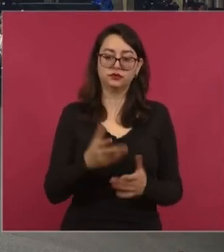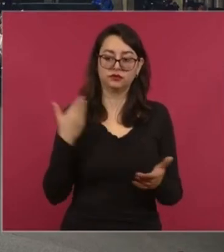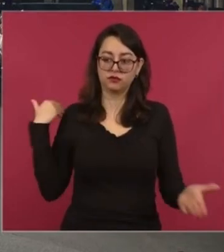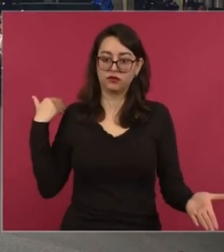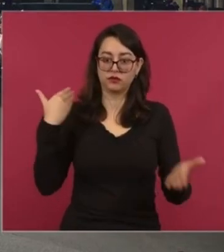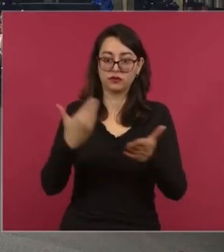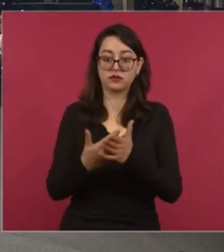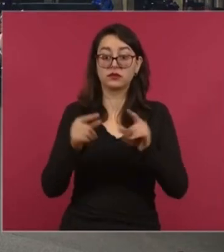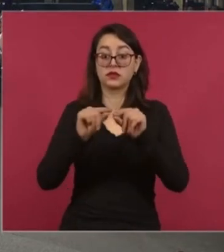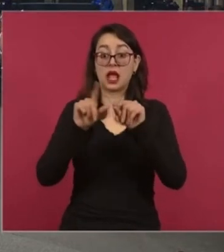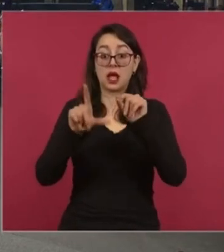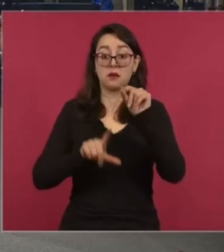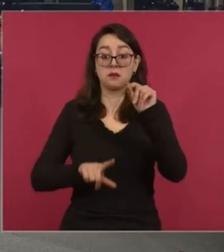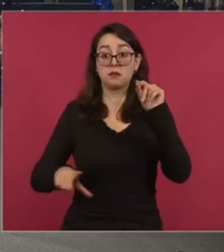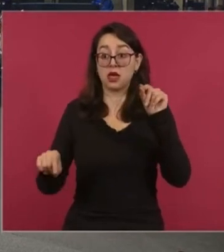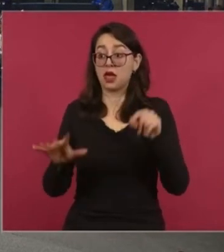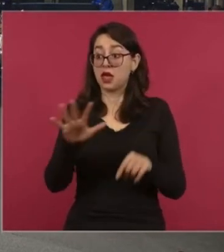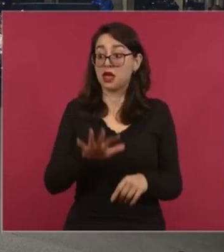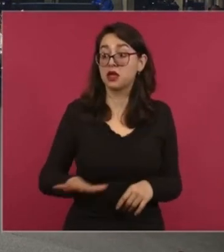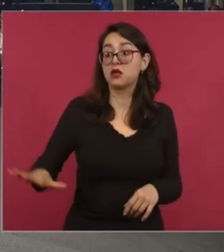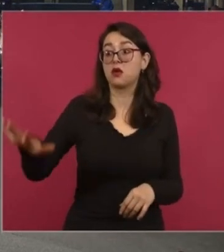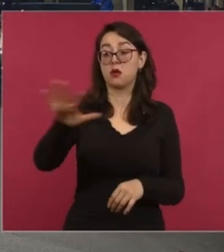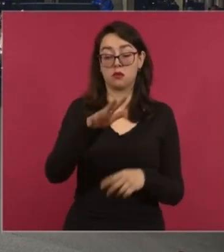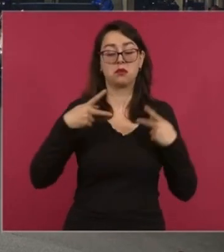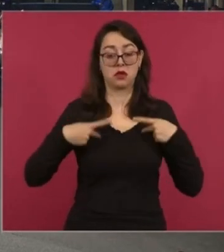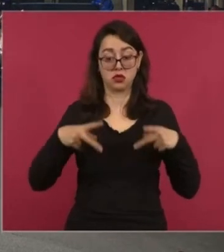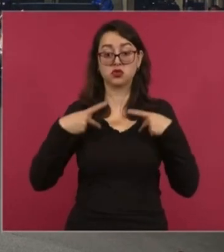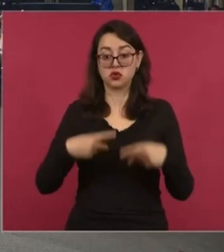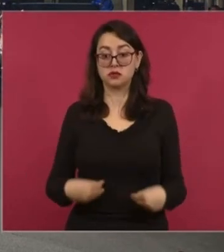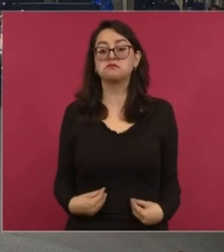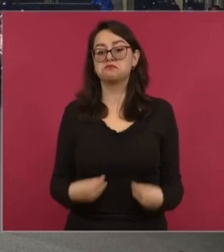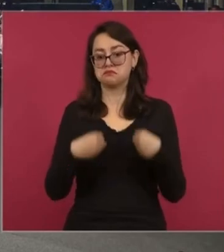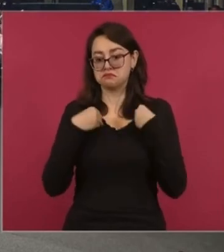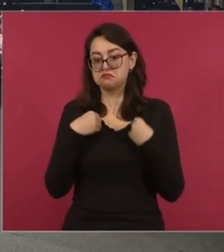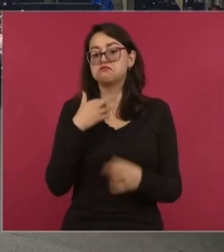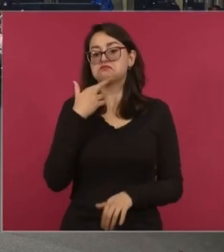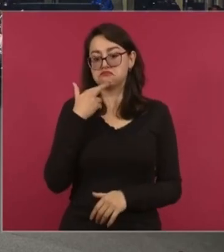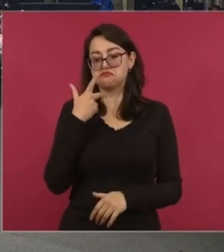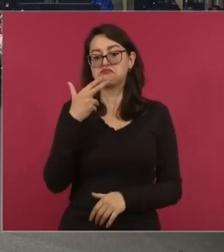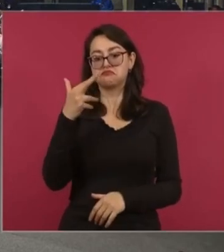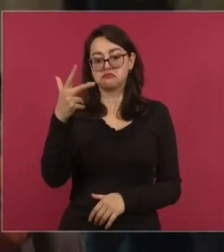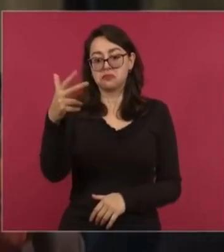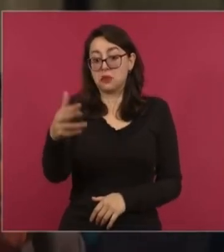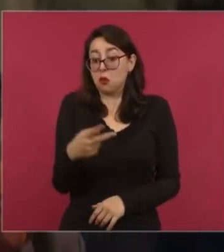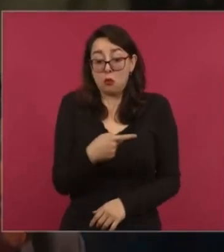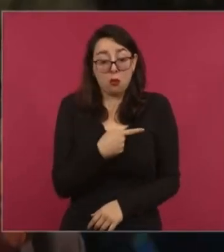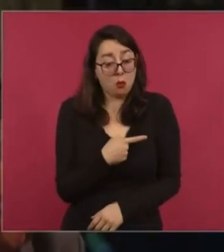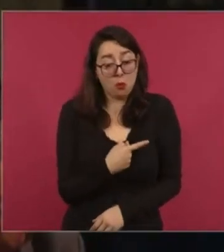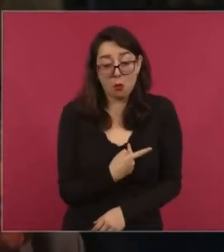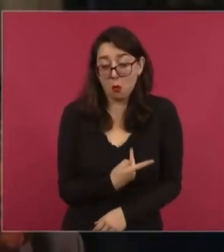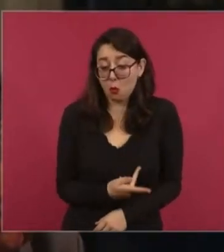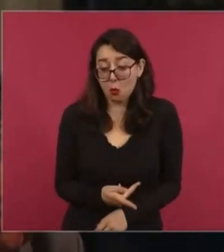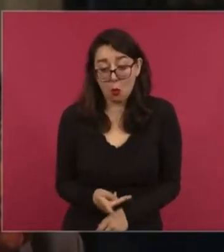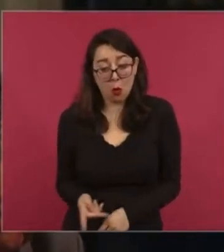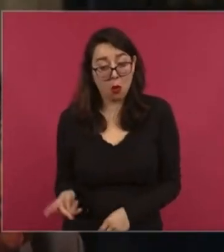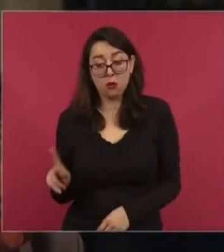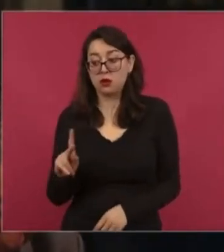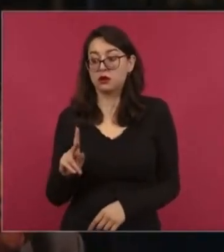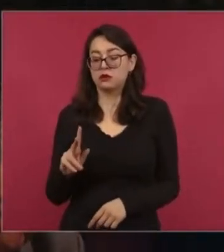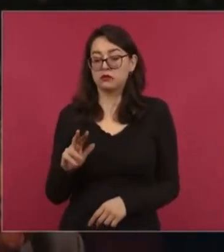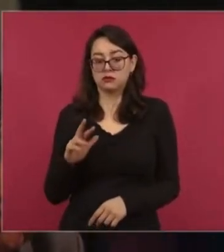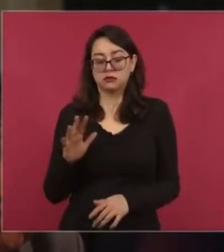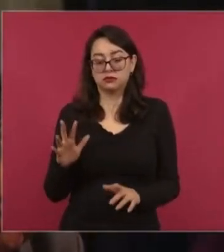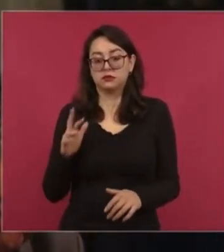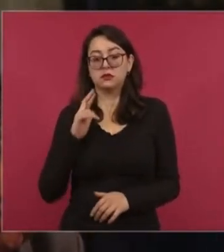ha subido mucho su calidad de vida. Y estoy hablando a todos los niveles, desde el nivel bajo hasta el nivel medio, aunque lo